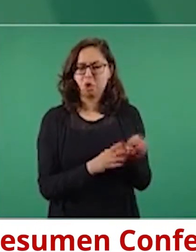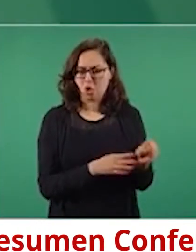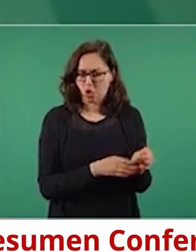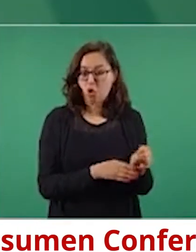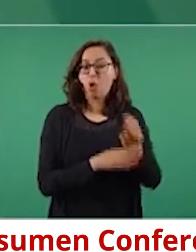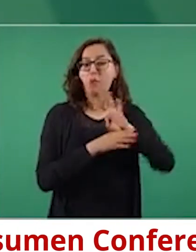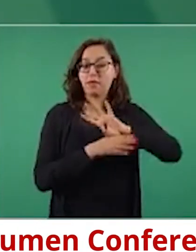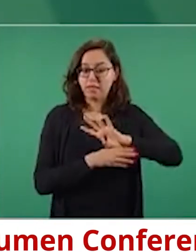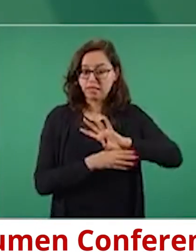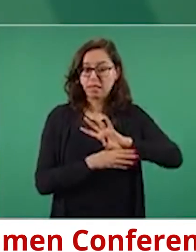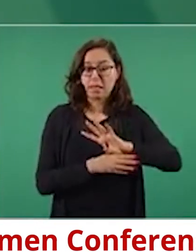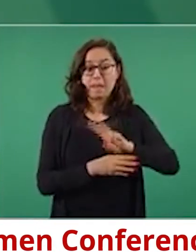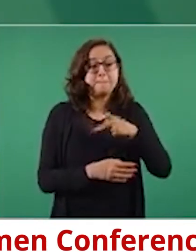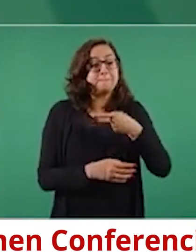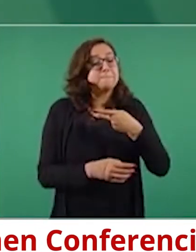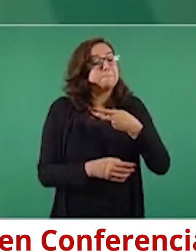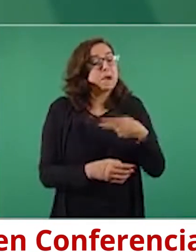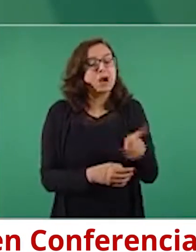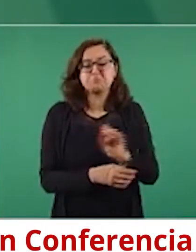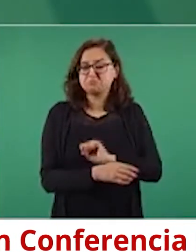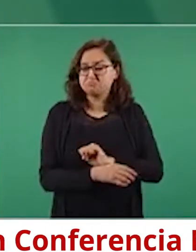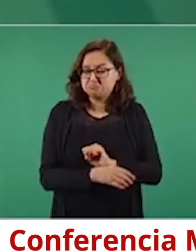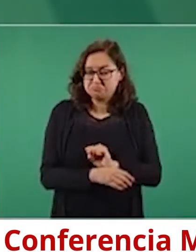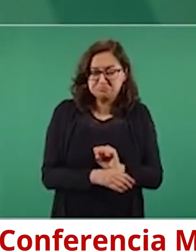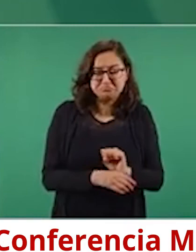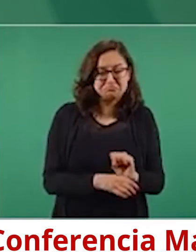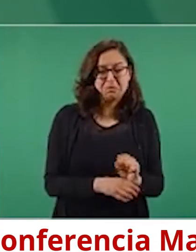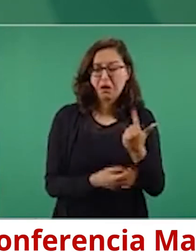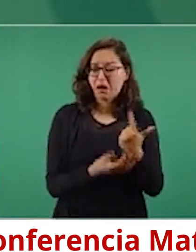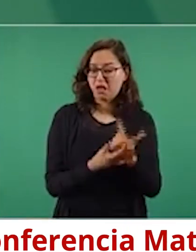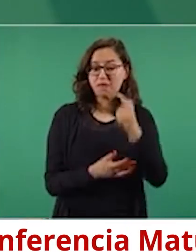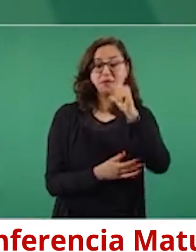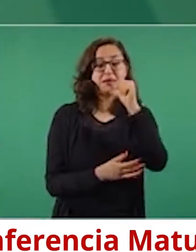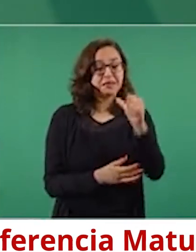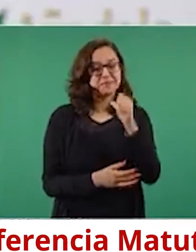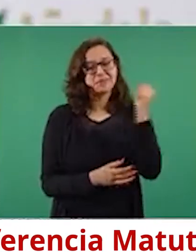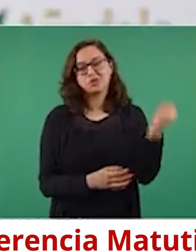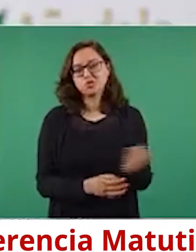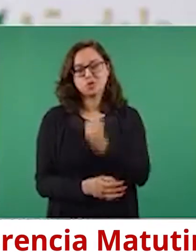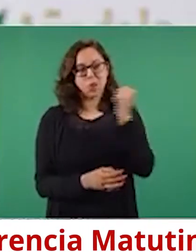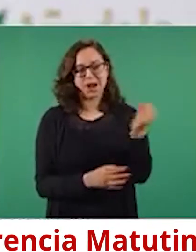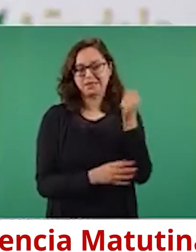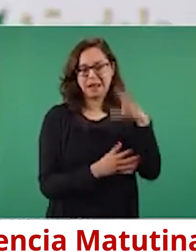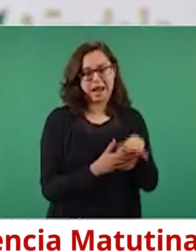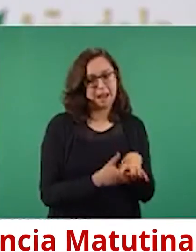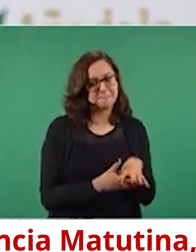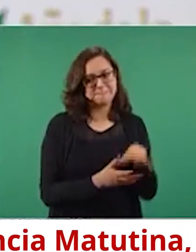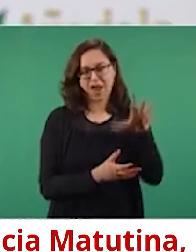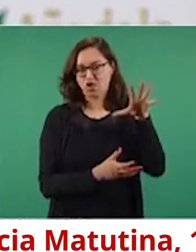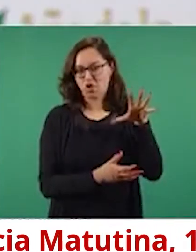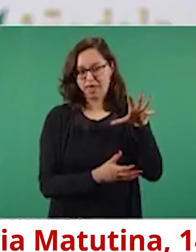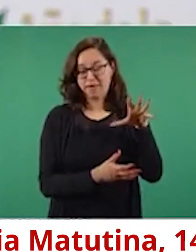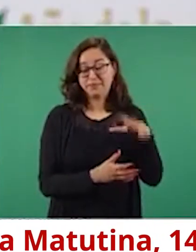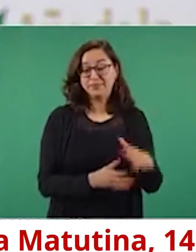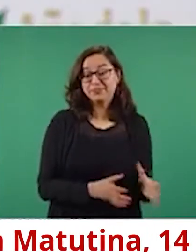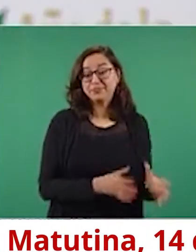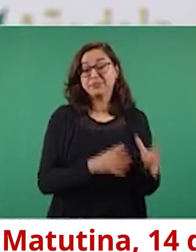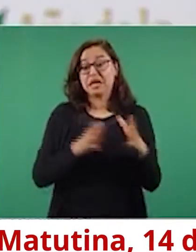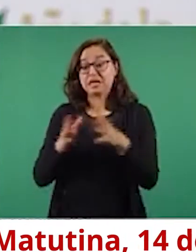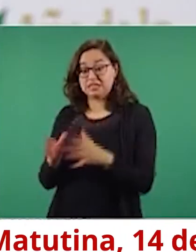que afortunadamente son la enorme, enorme, enorme mayoría. Y, segundo grupo, las personas,